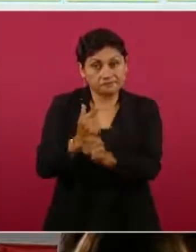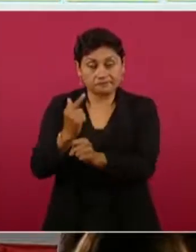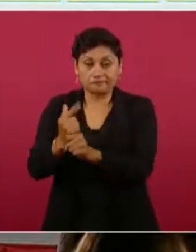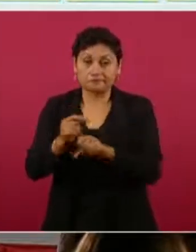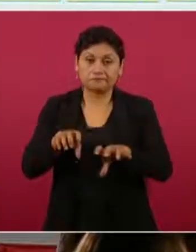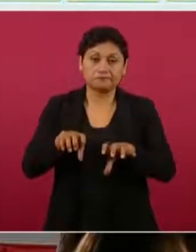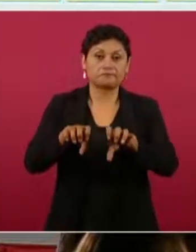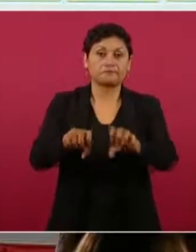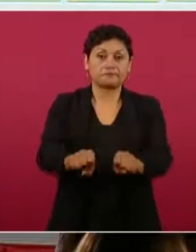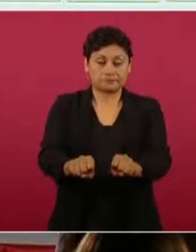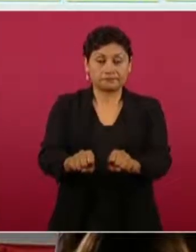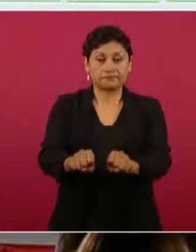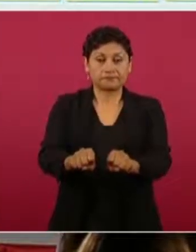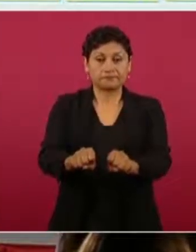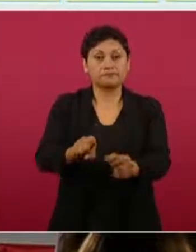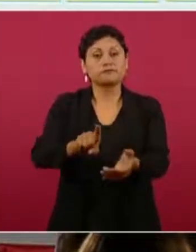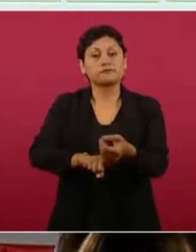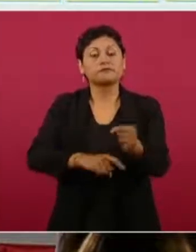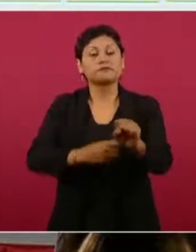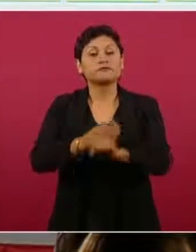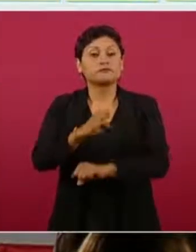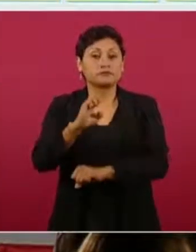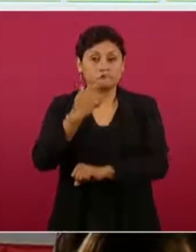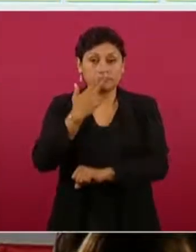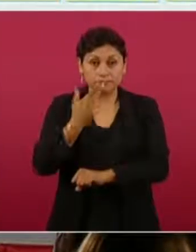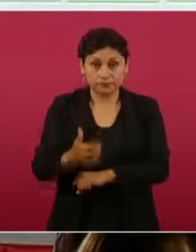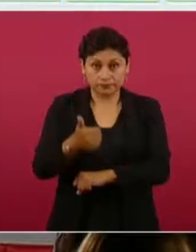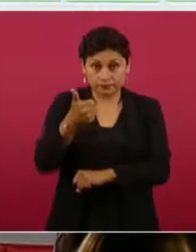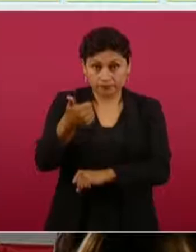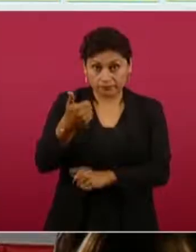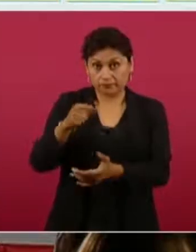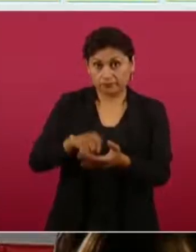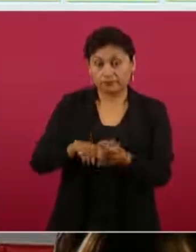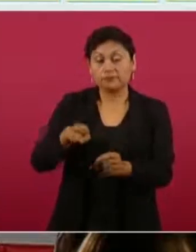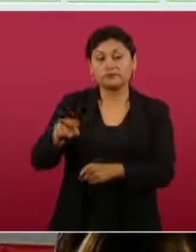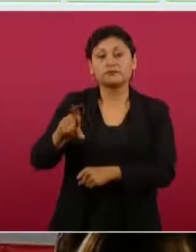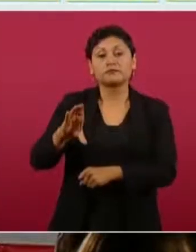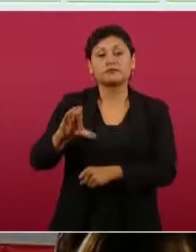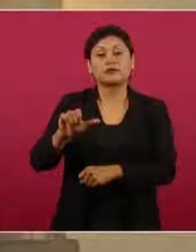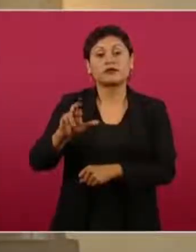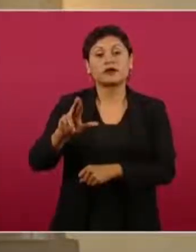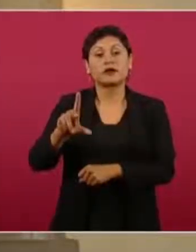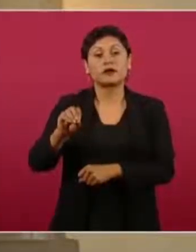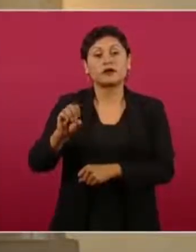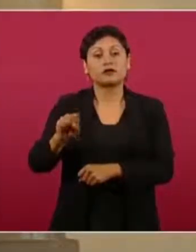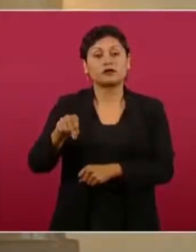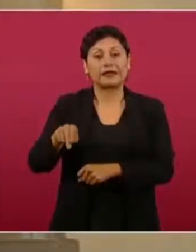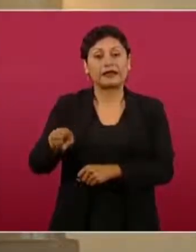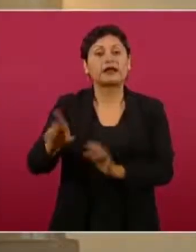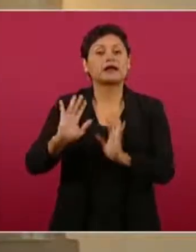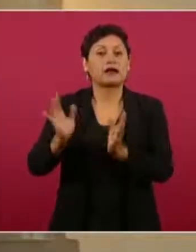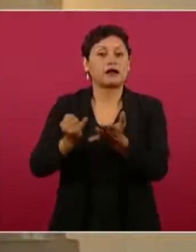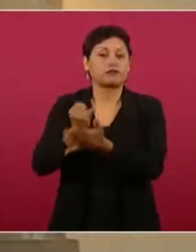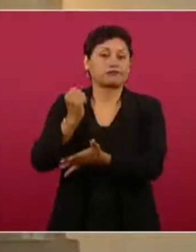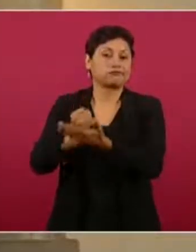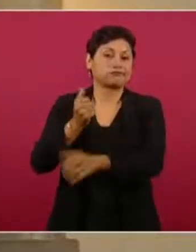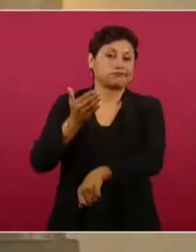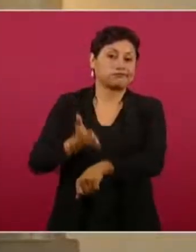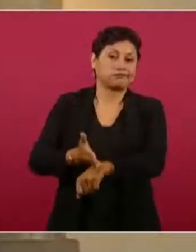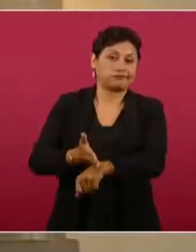de Chihuahua, entre ellos una persona, Carlos N., que ya fue sentenciada. Siguiente.